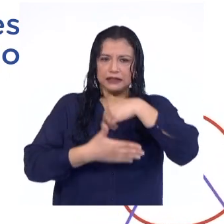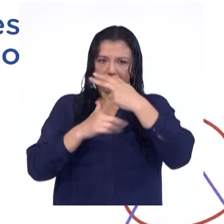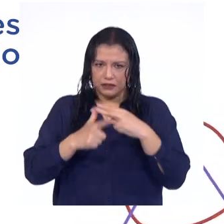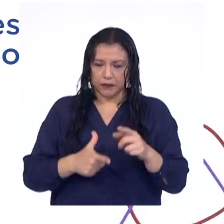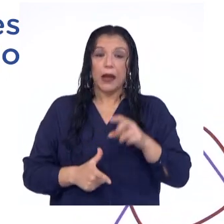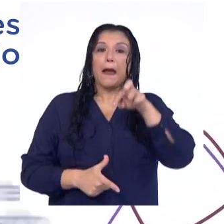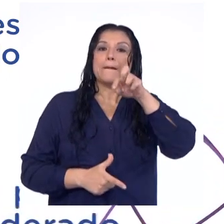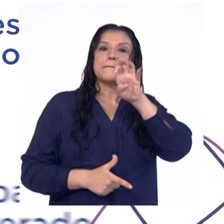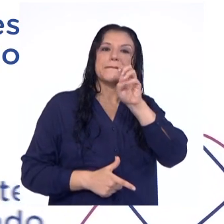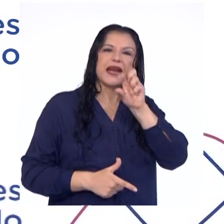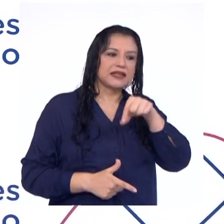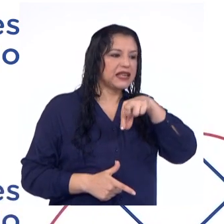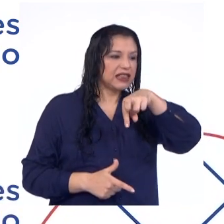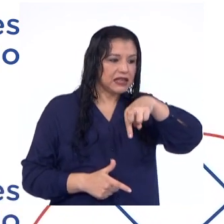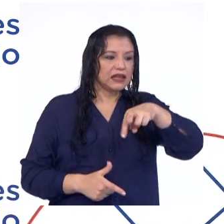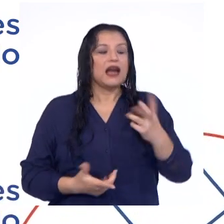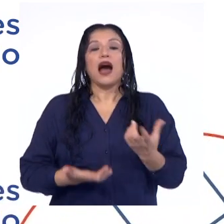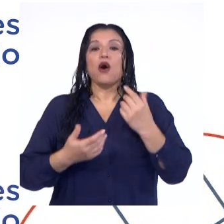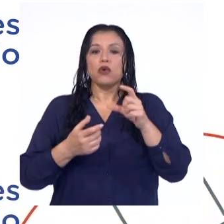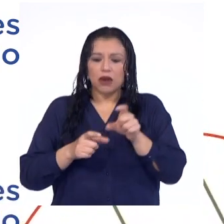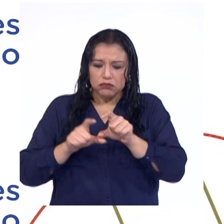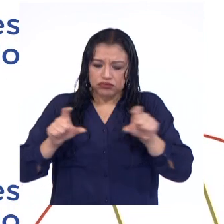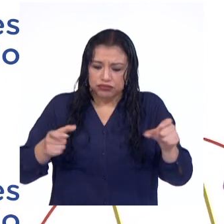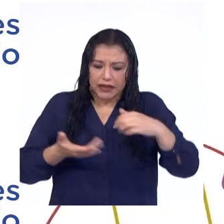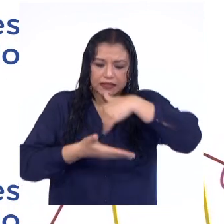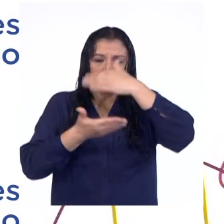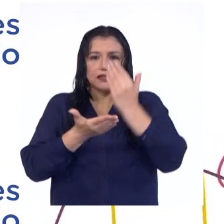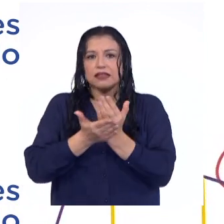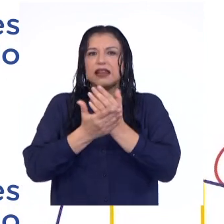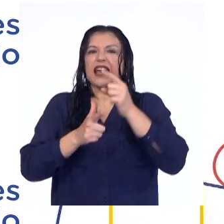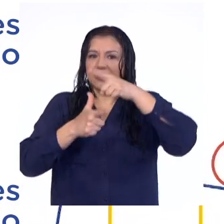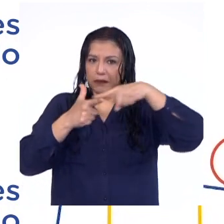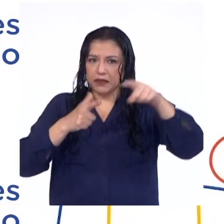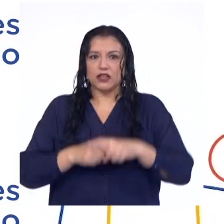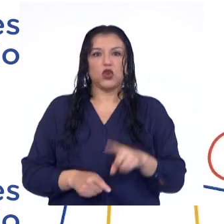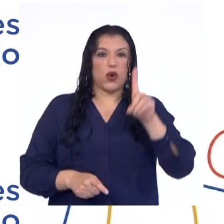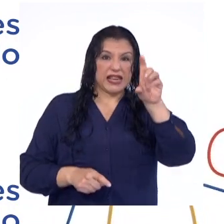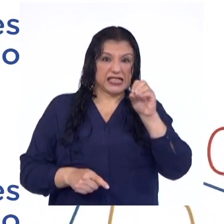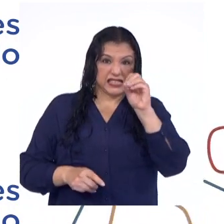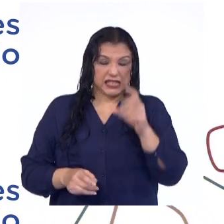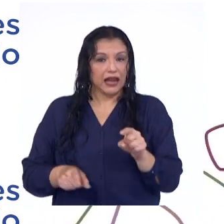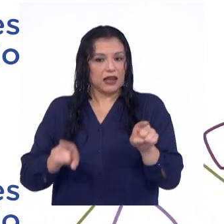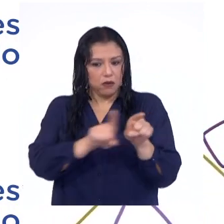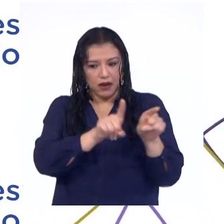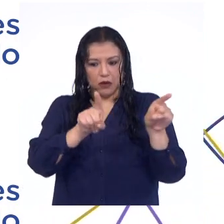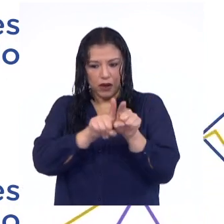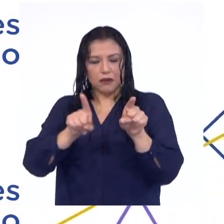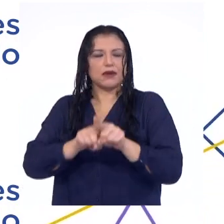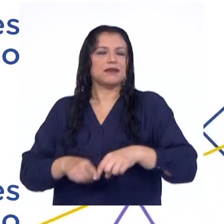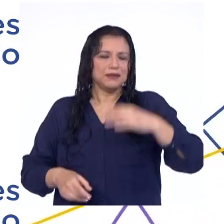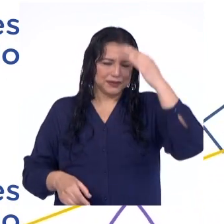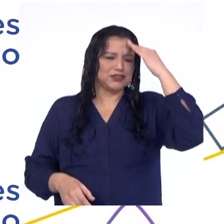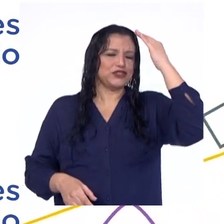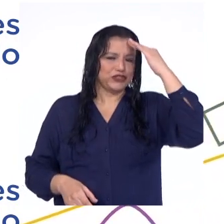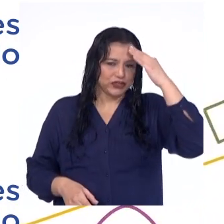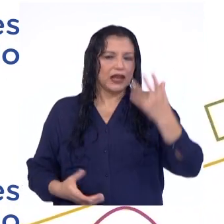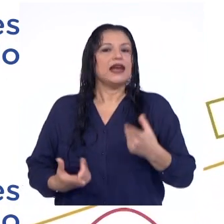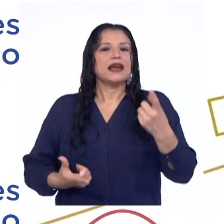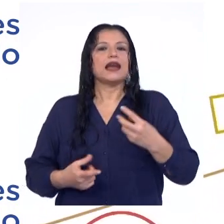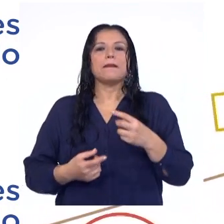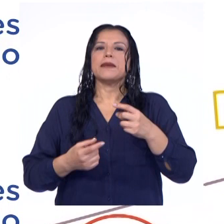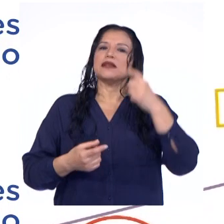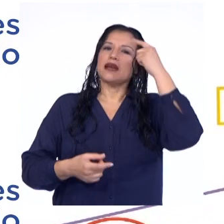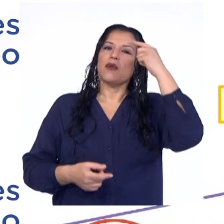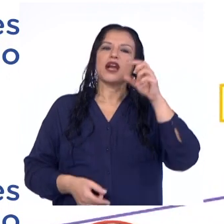Percentil. A una distribución la he dividido en cien partes iguales, por lo que con seguridad he considerado